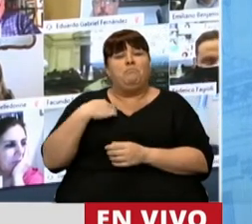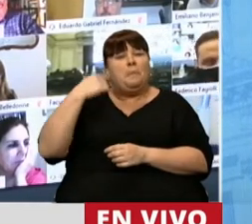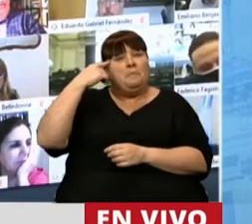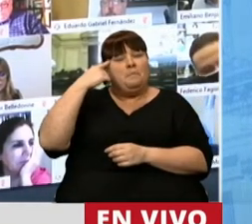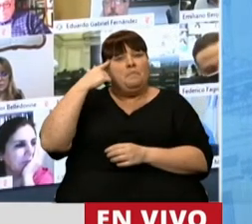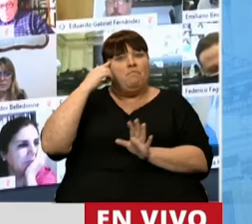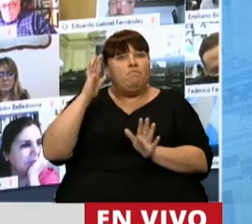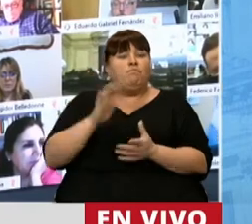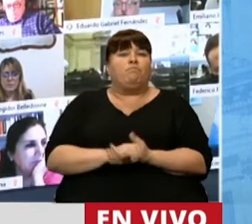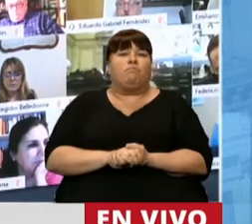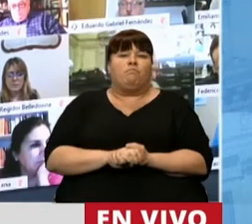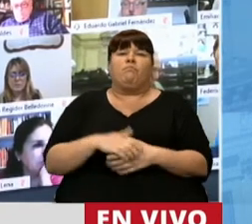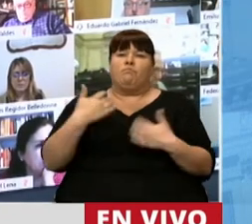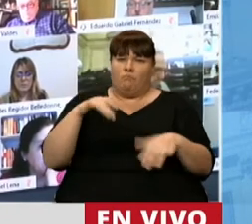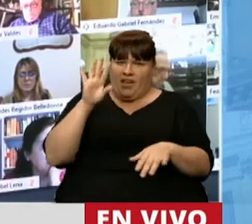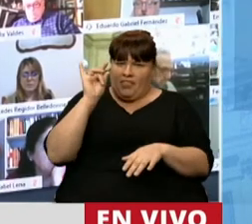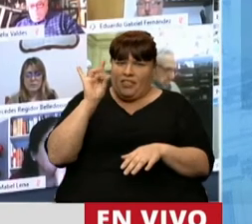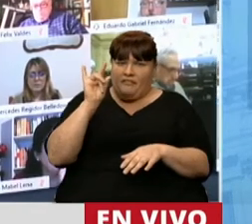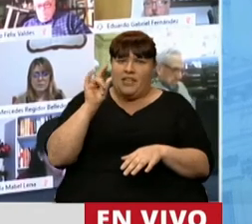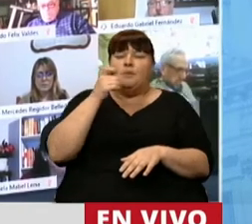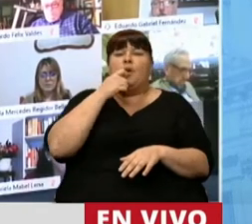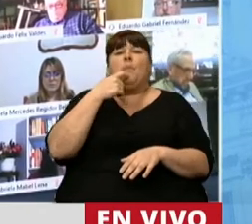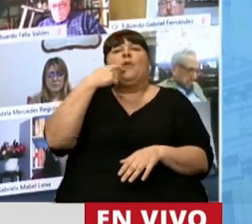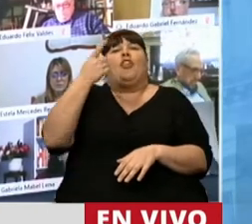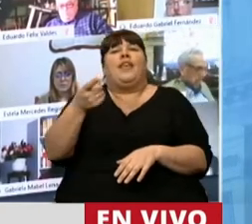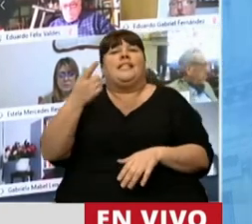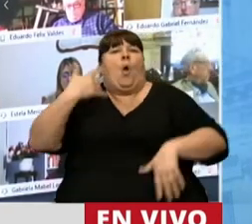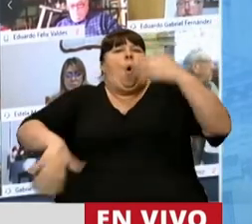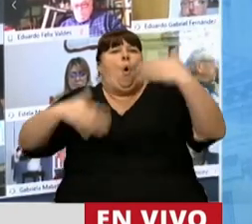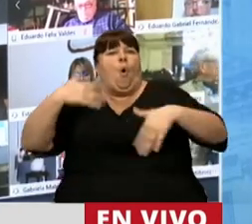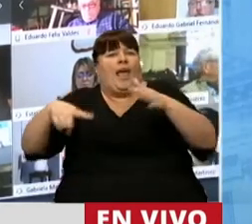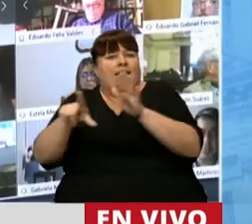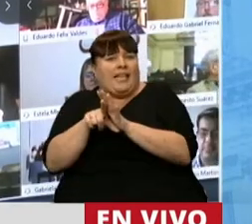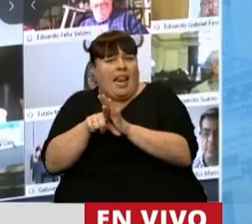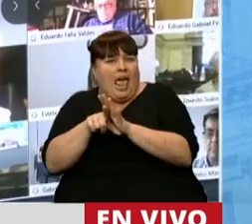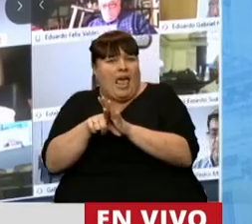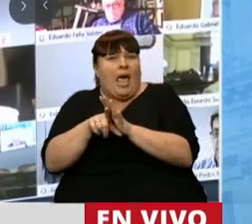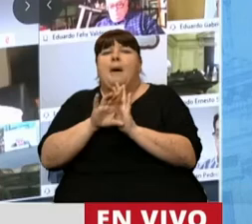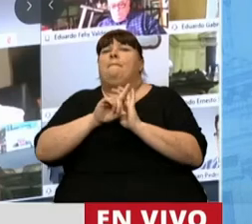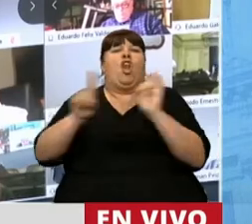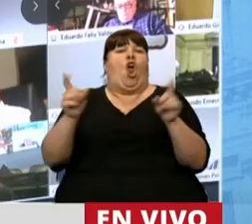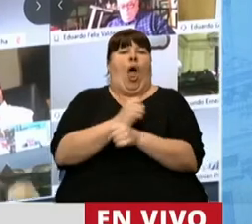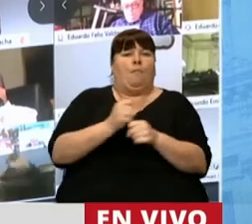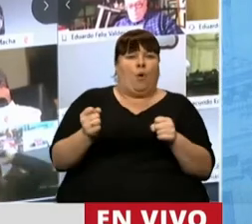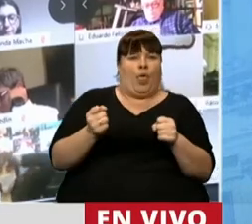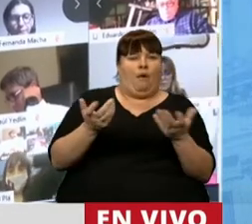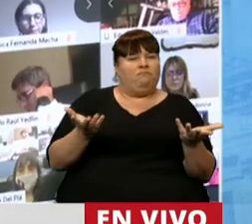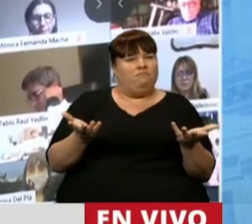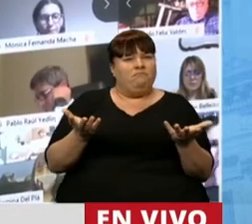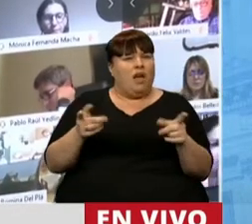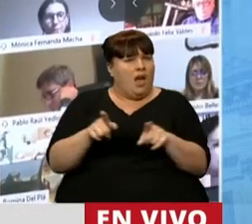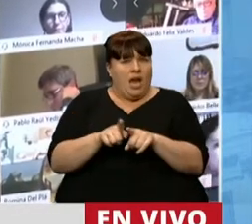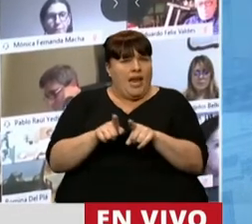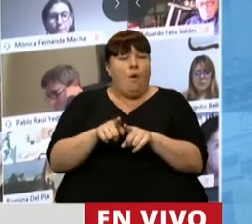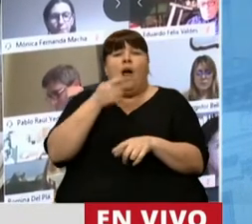pienso qué difícil que es cuando dicen que es urgente esta ley, pero que no la van a aprobar. Es